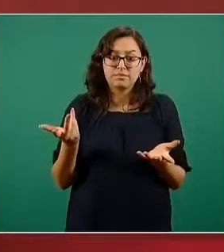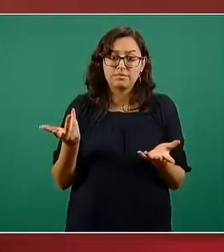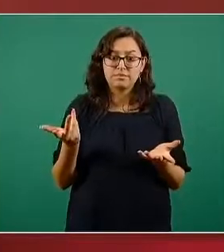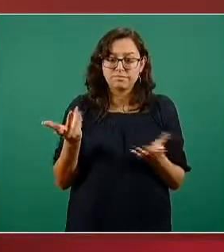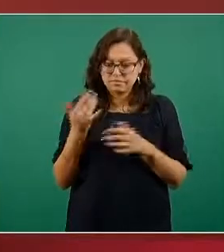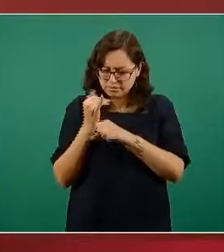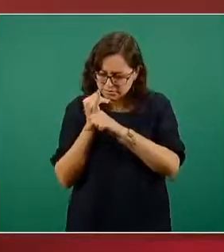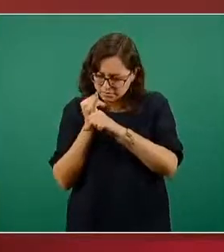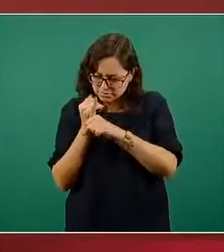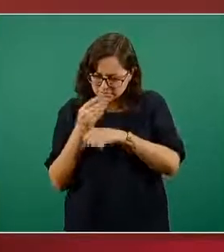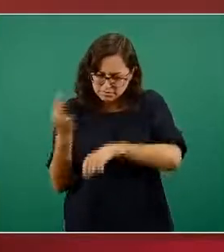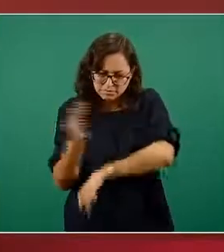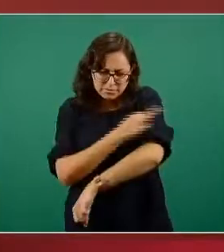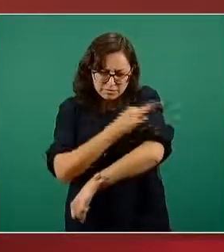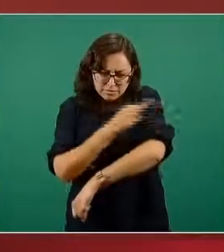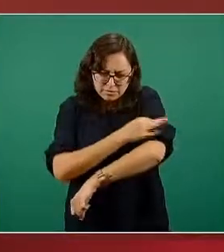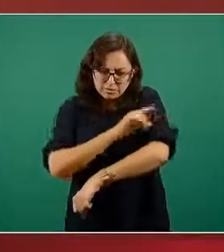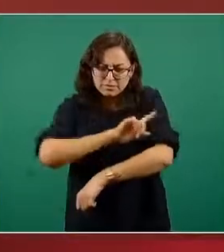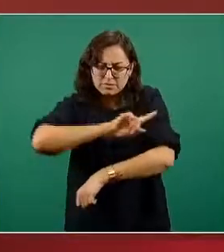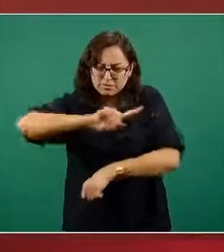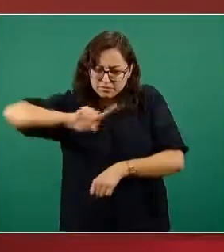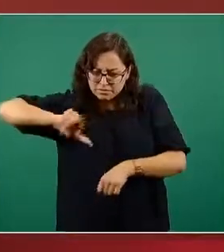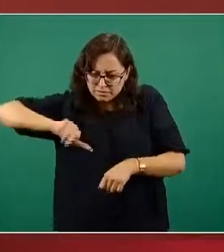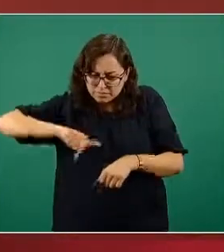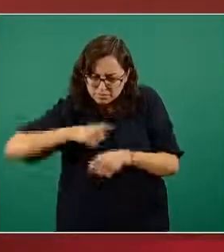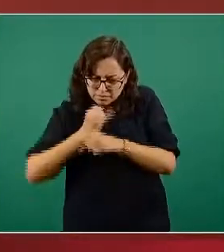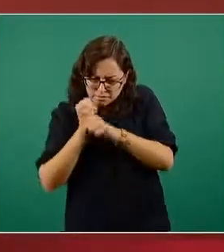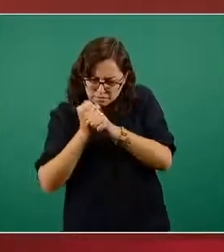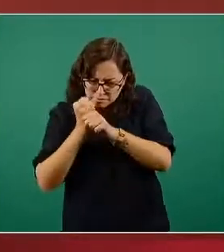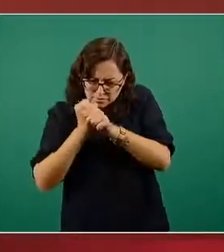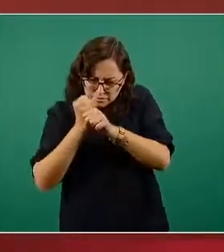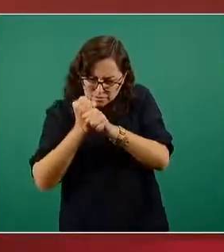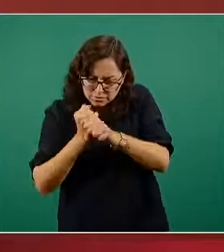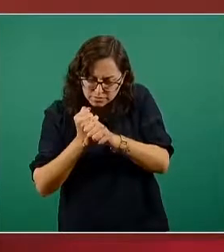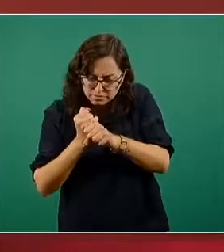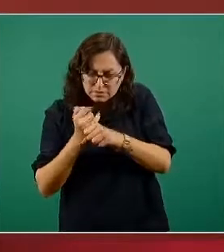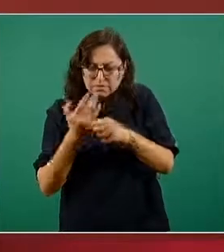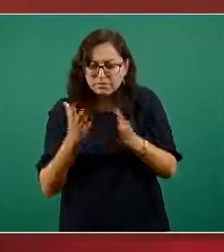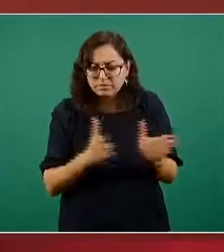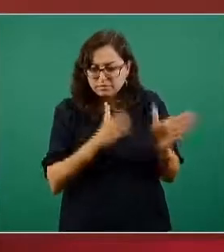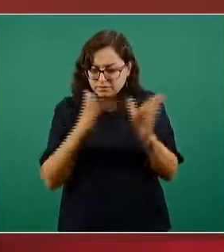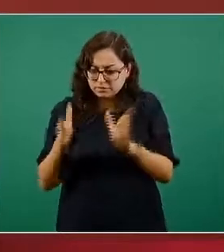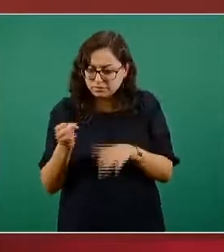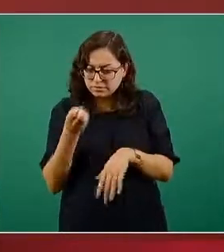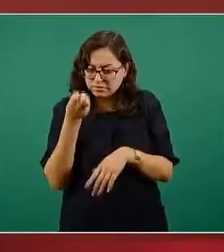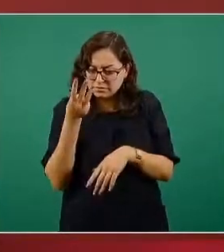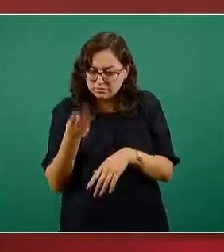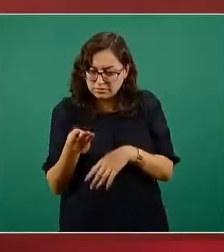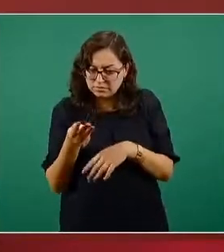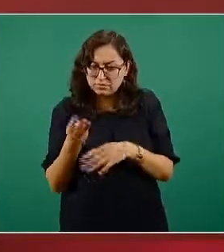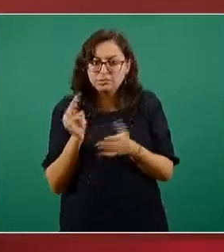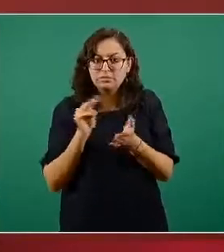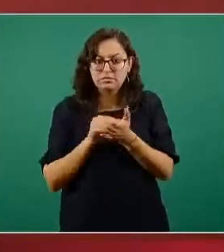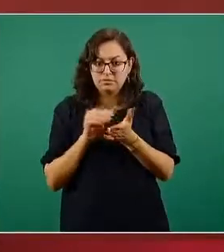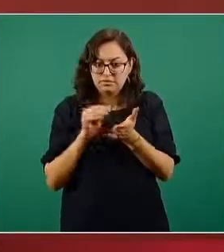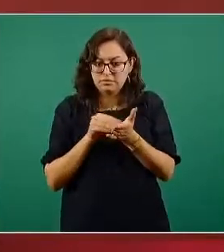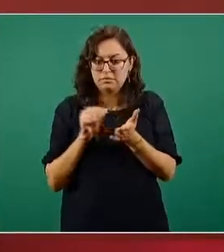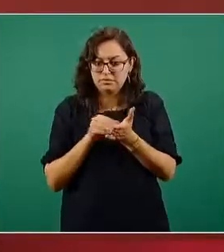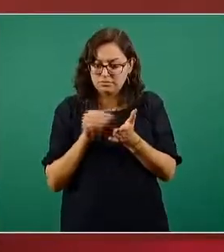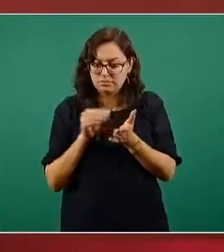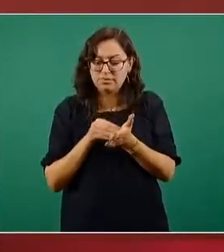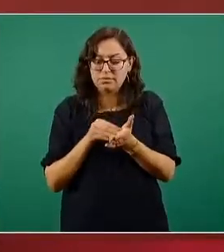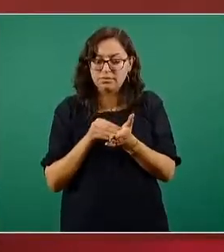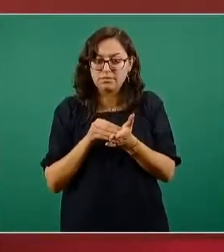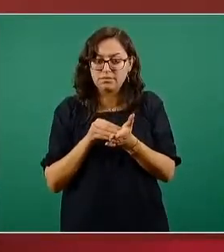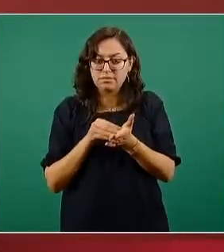análisis preliminares de los resultados del estudio clínico fase 3 que sigue en este momento activo